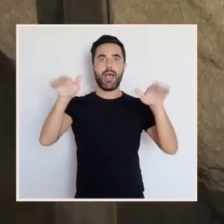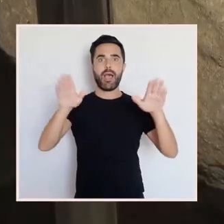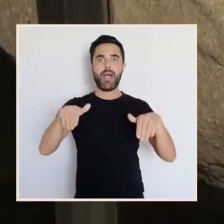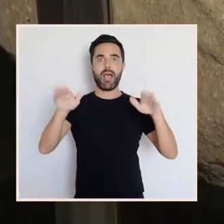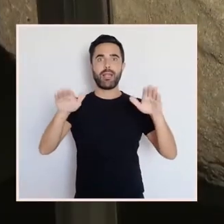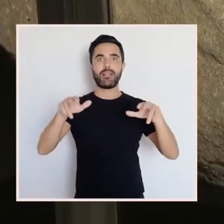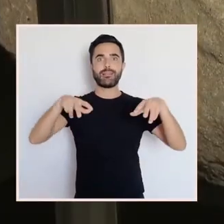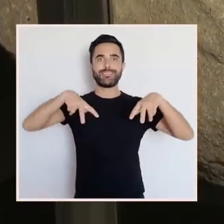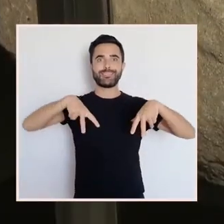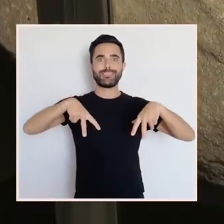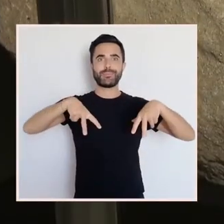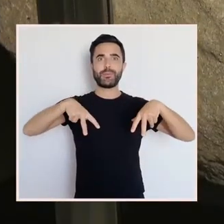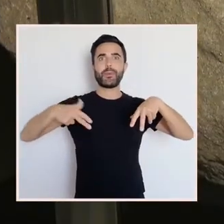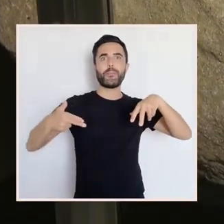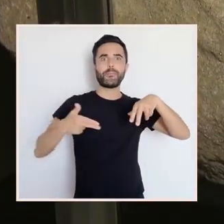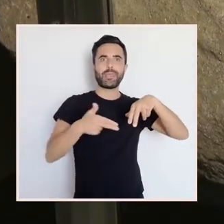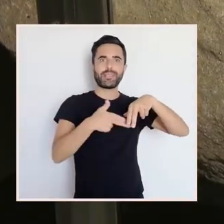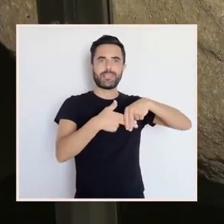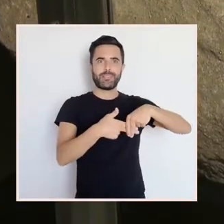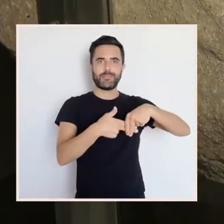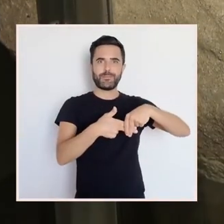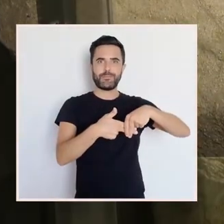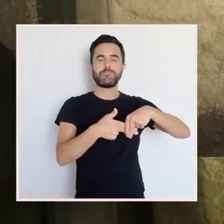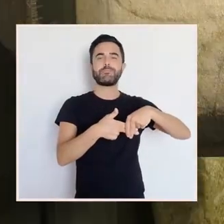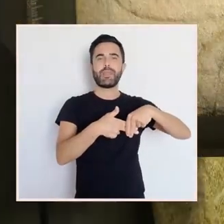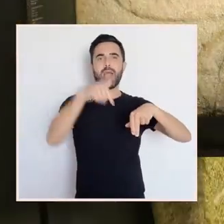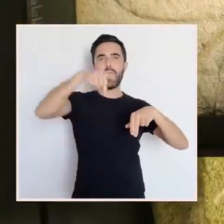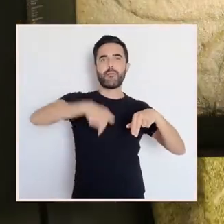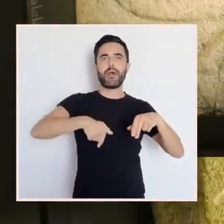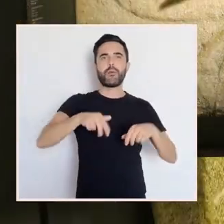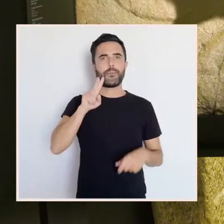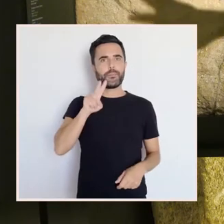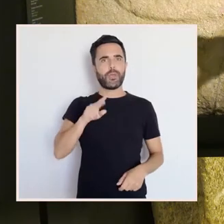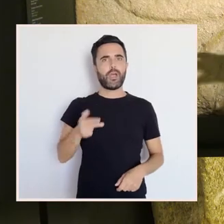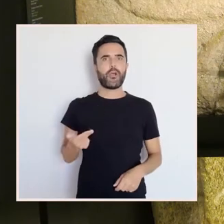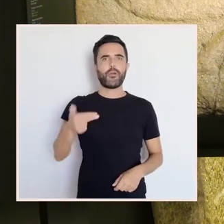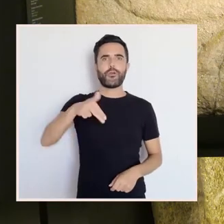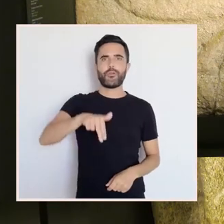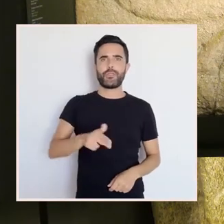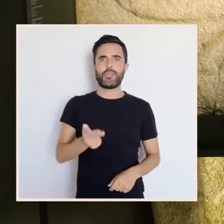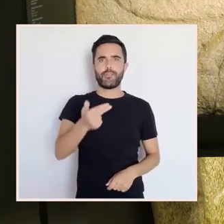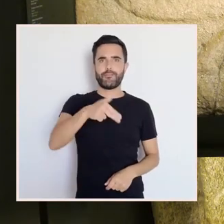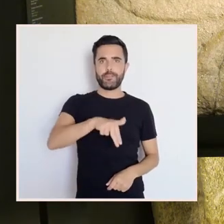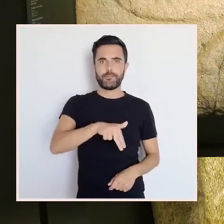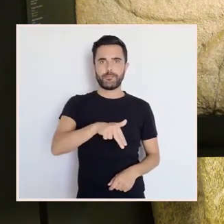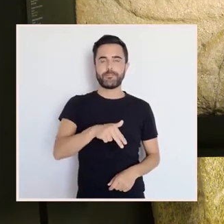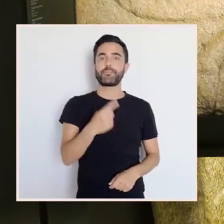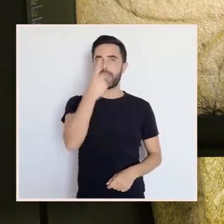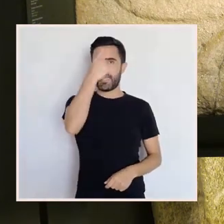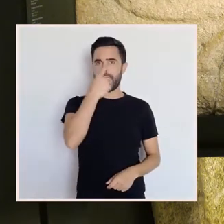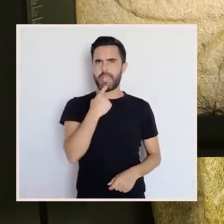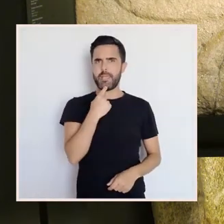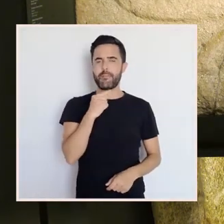na parte inferior vemos un golfinho. Sobre esta imaxe temos varias